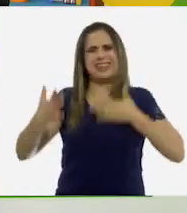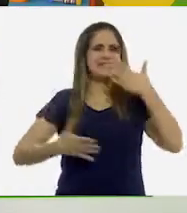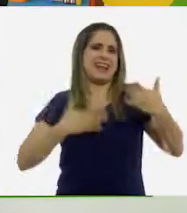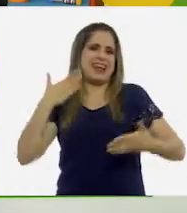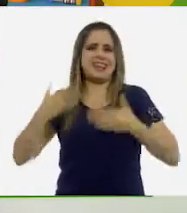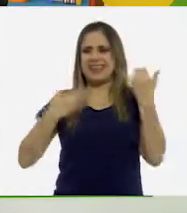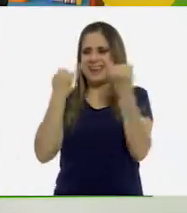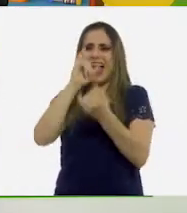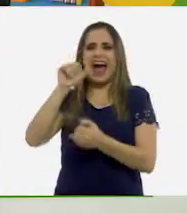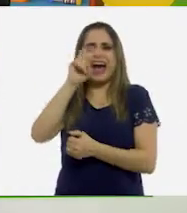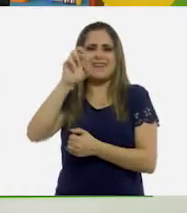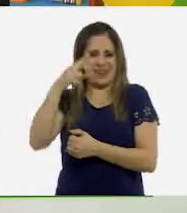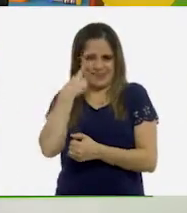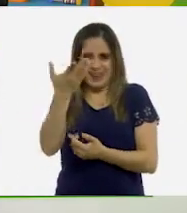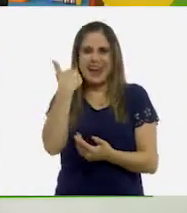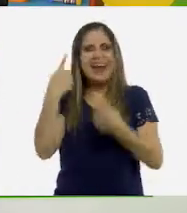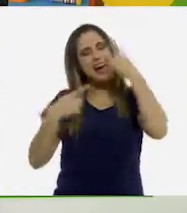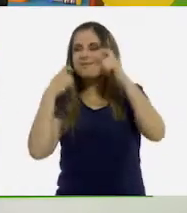A ver, vamos a intentar una.